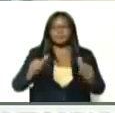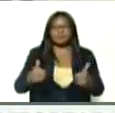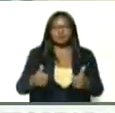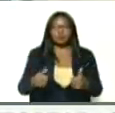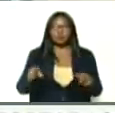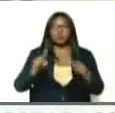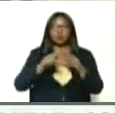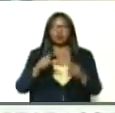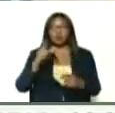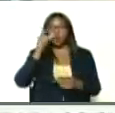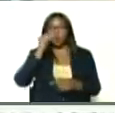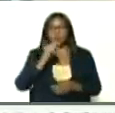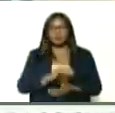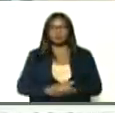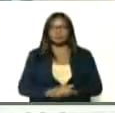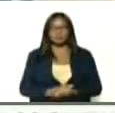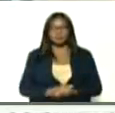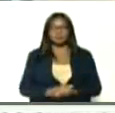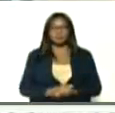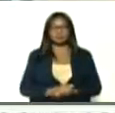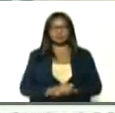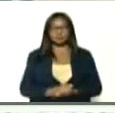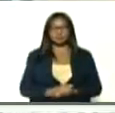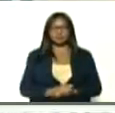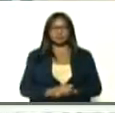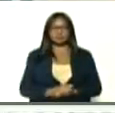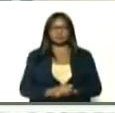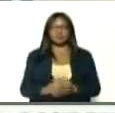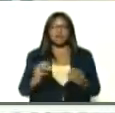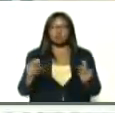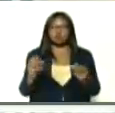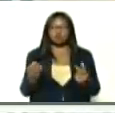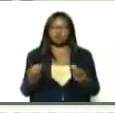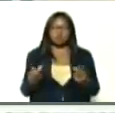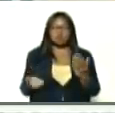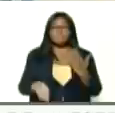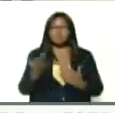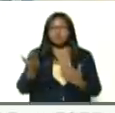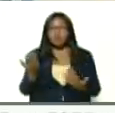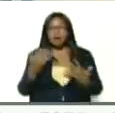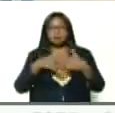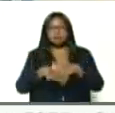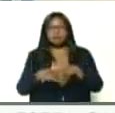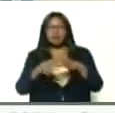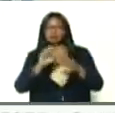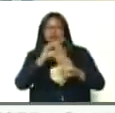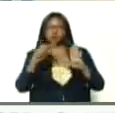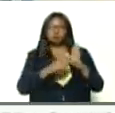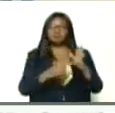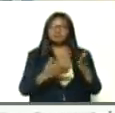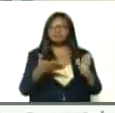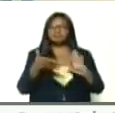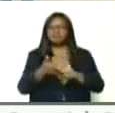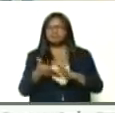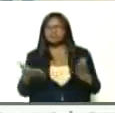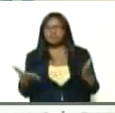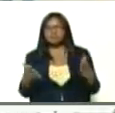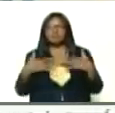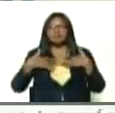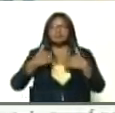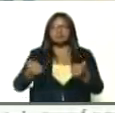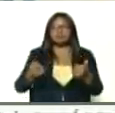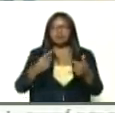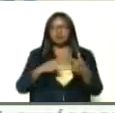Gregorio, Hernández, acciones, integrales, acciones, completas, que van, en el área, de la salud,